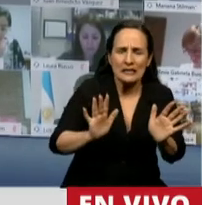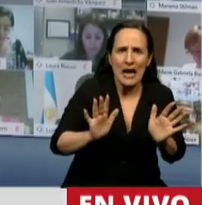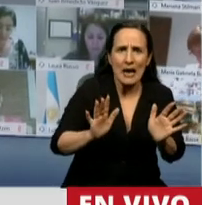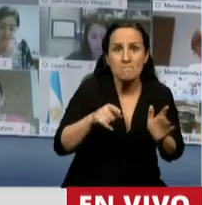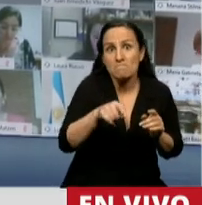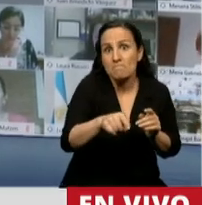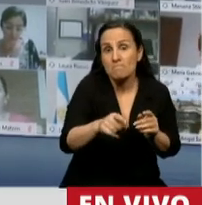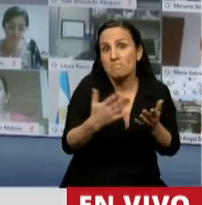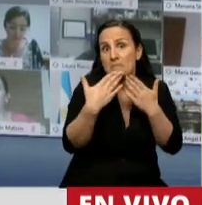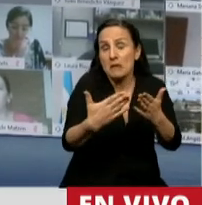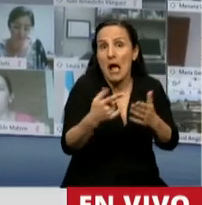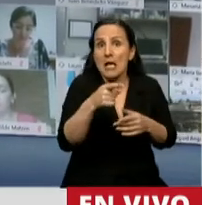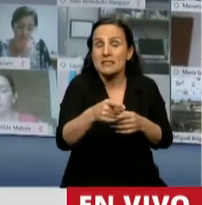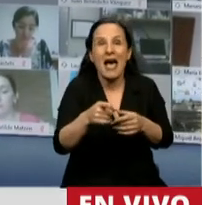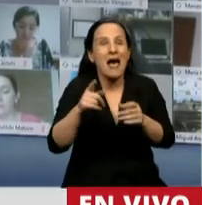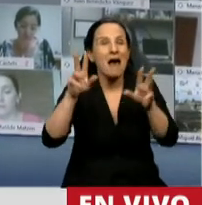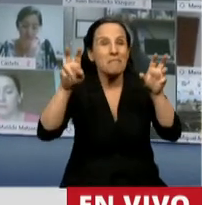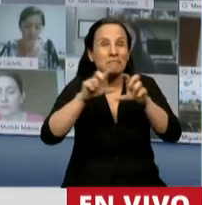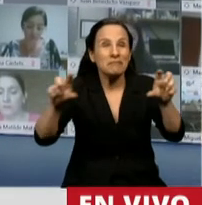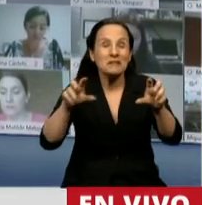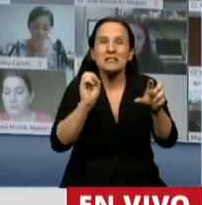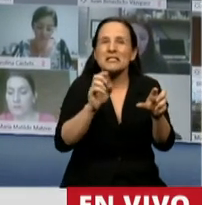de solución a través de esta reparación histórica.